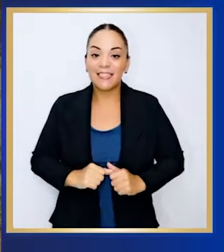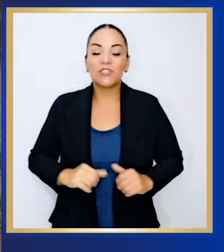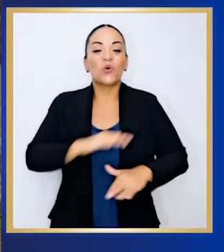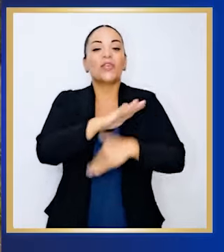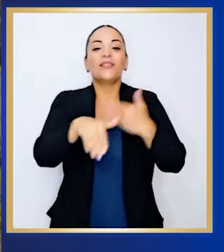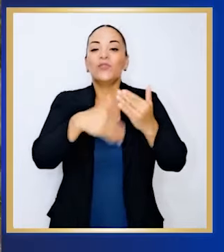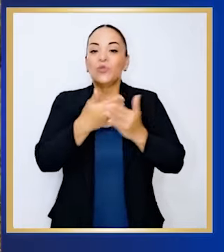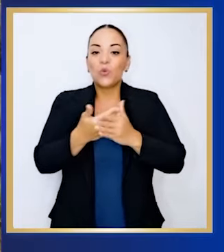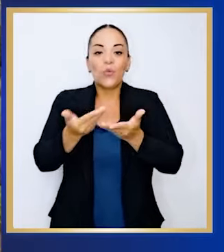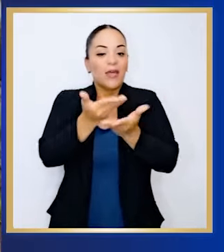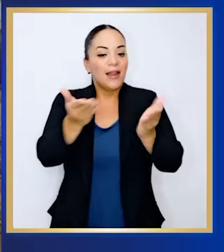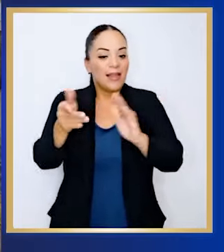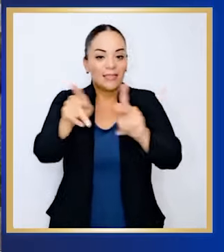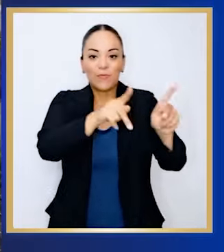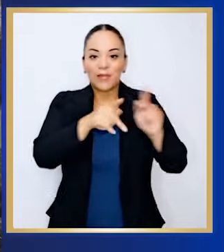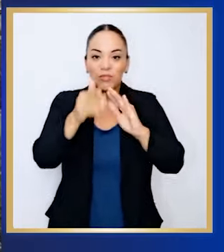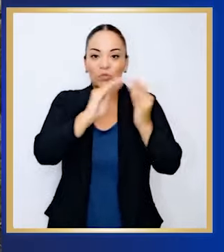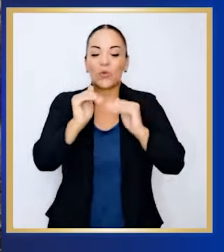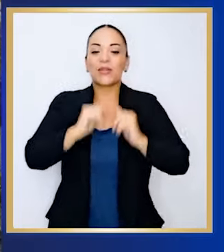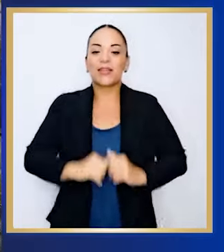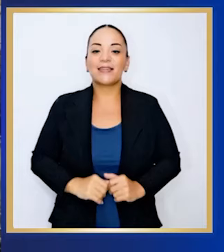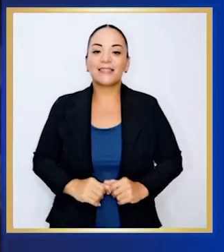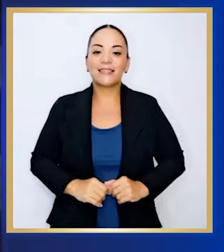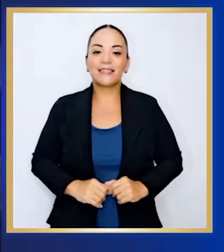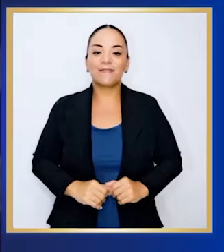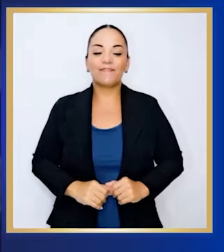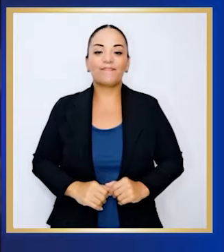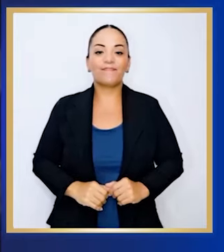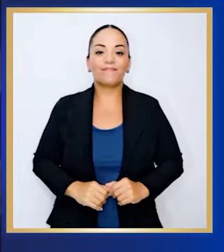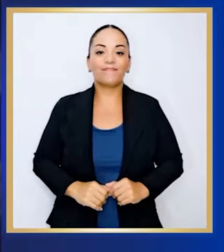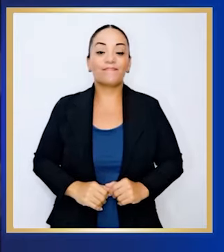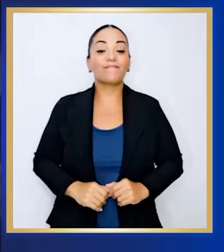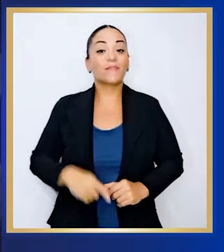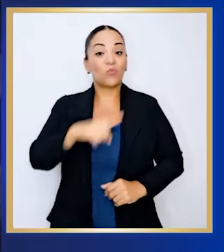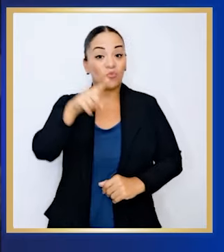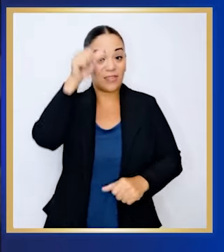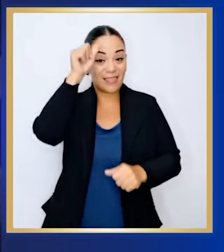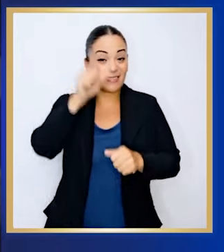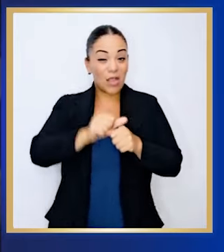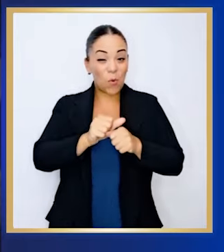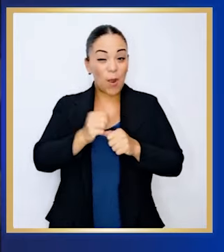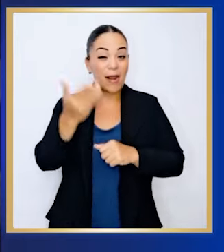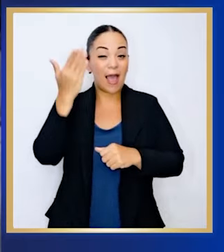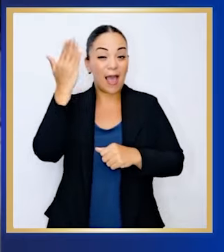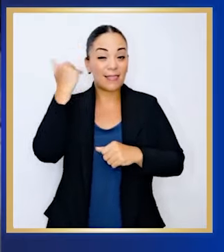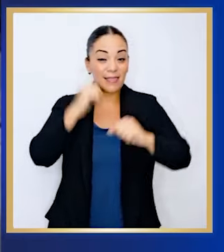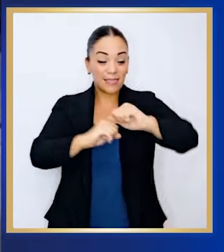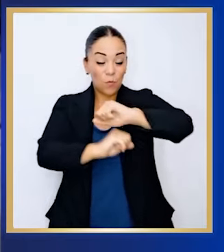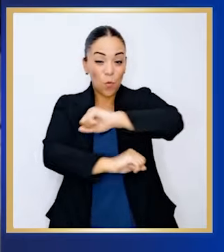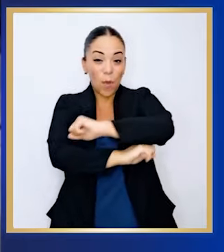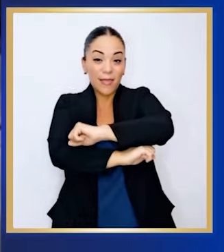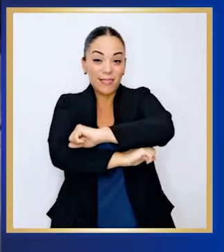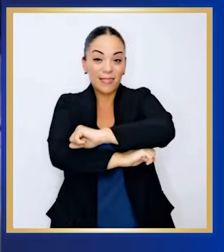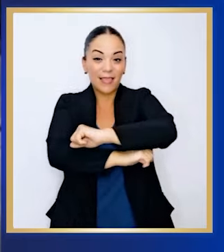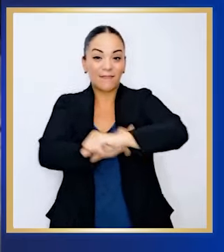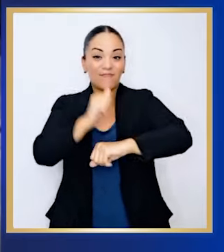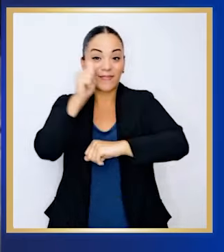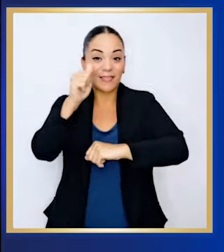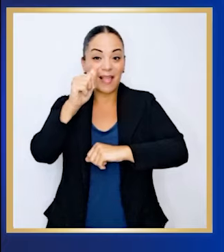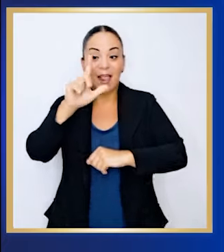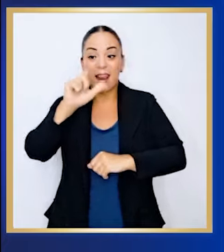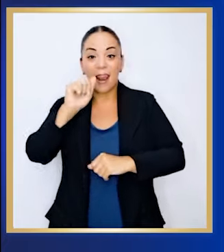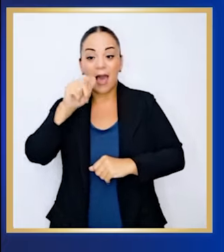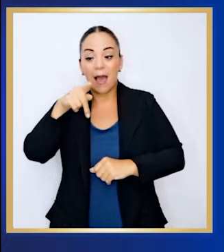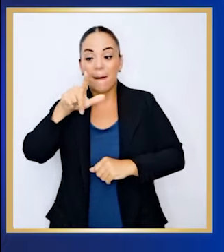para toda la población. Les tengo que acordar de la platina, de cuántos